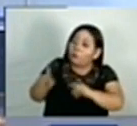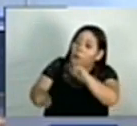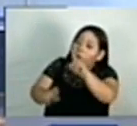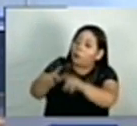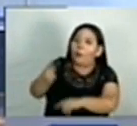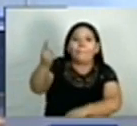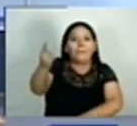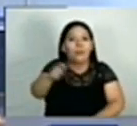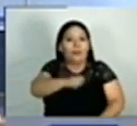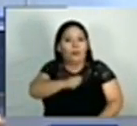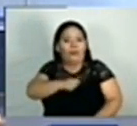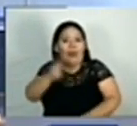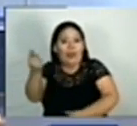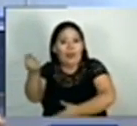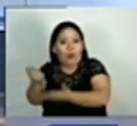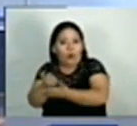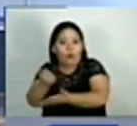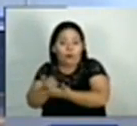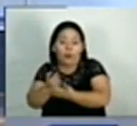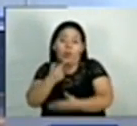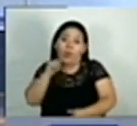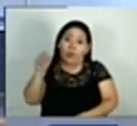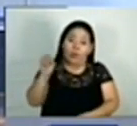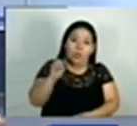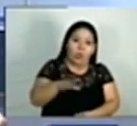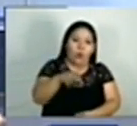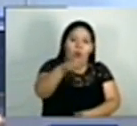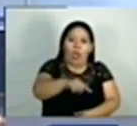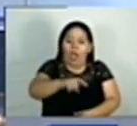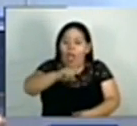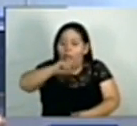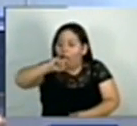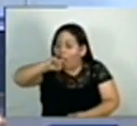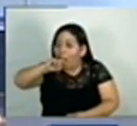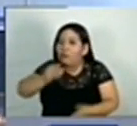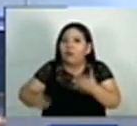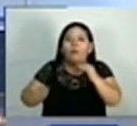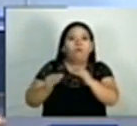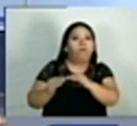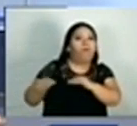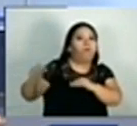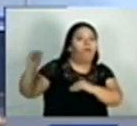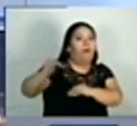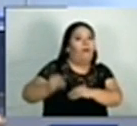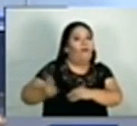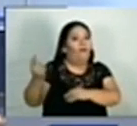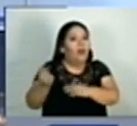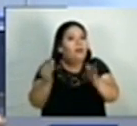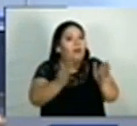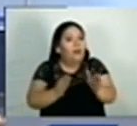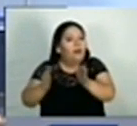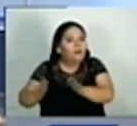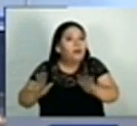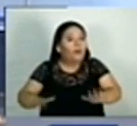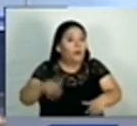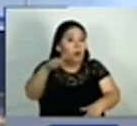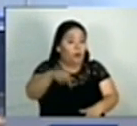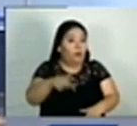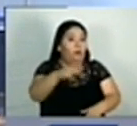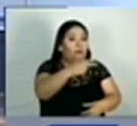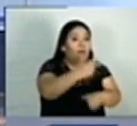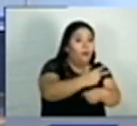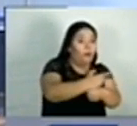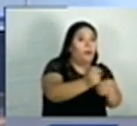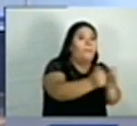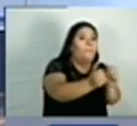economista quien advirtió que los índices de pobreza en el país podrían crecer si no se toman acciones por la crisis que atraviesa Guatemala